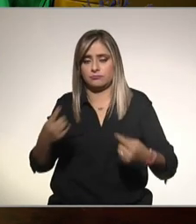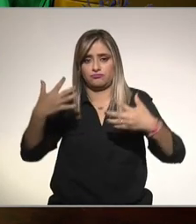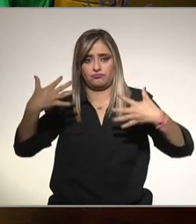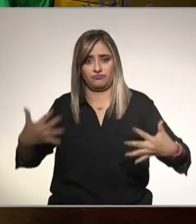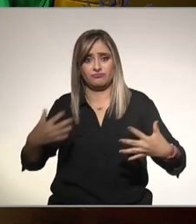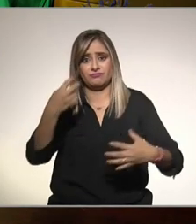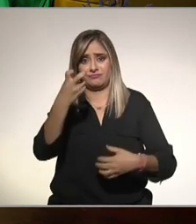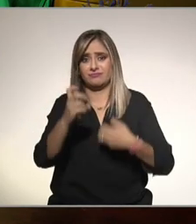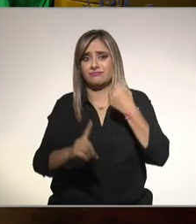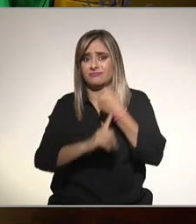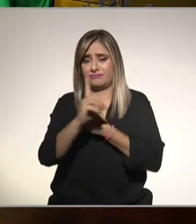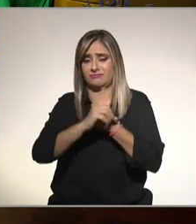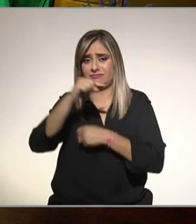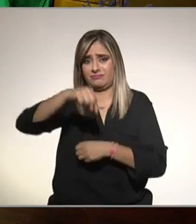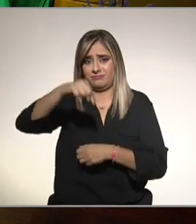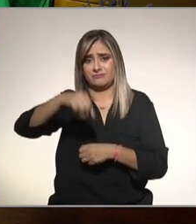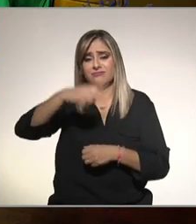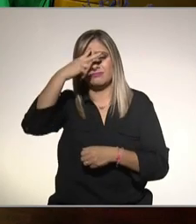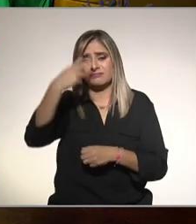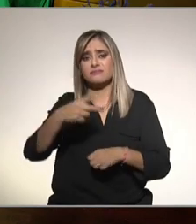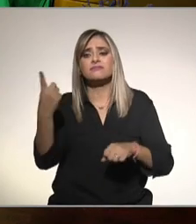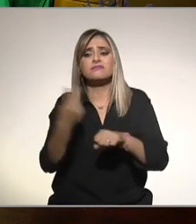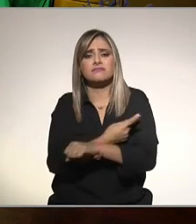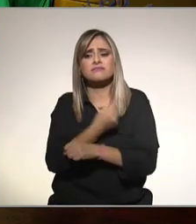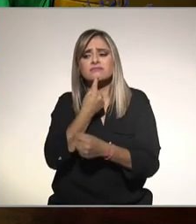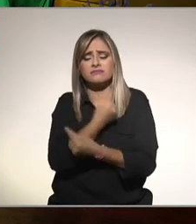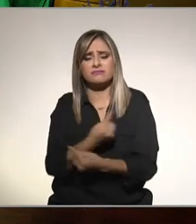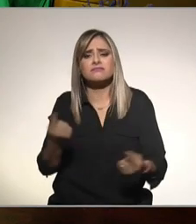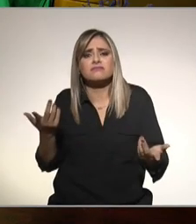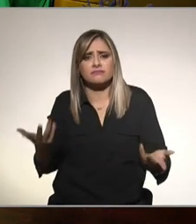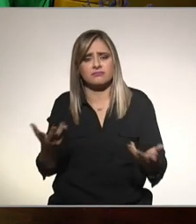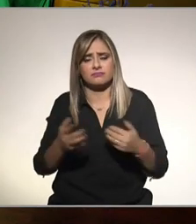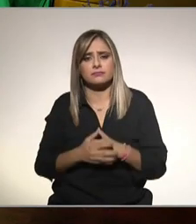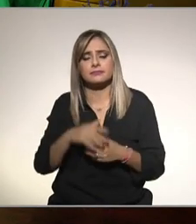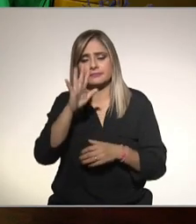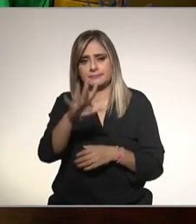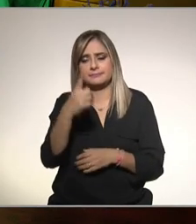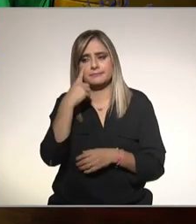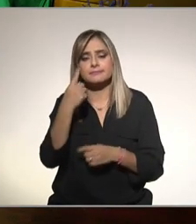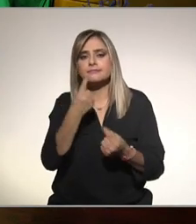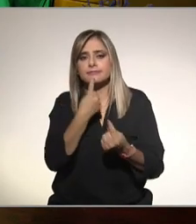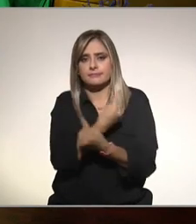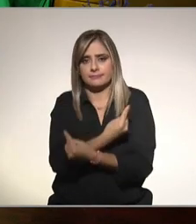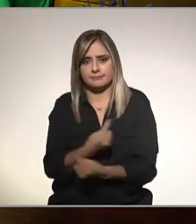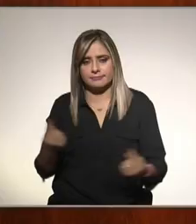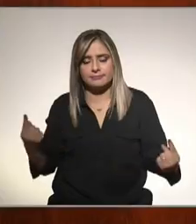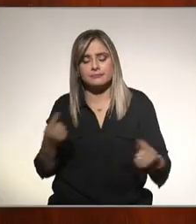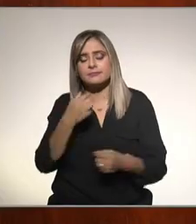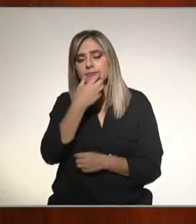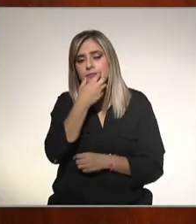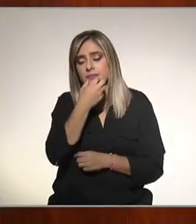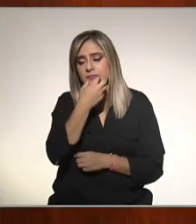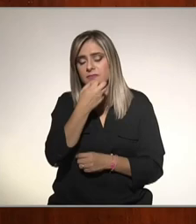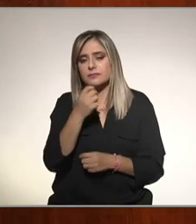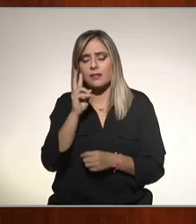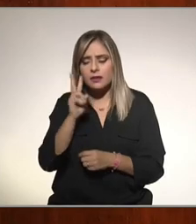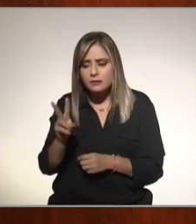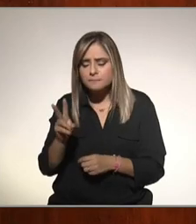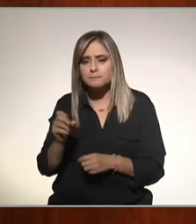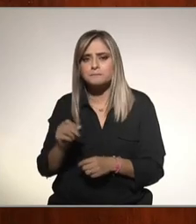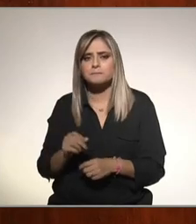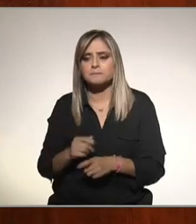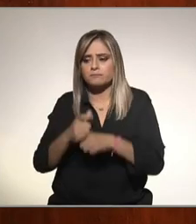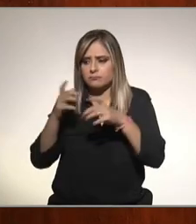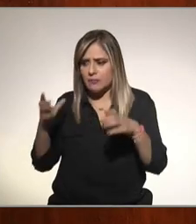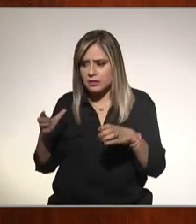problema grande en nuestro país ¿qué pasa con los niños? con los niños que poco a poco están incrementando en su